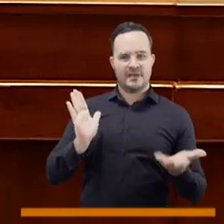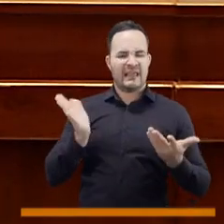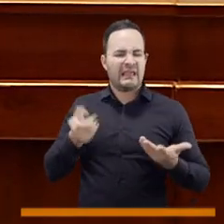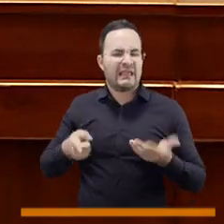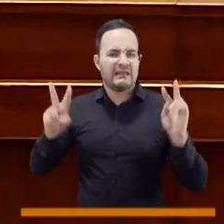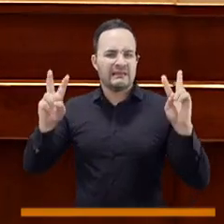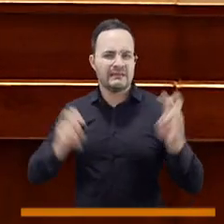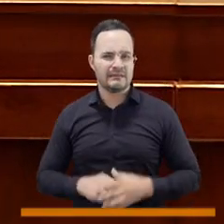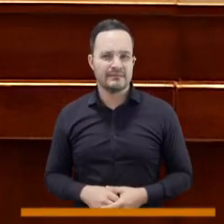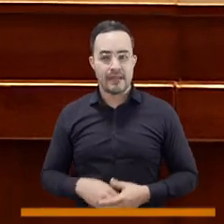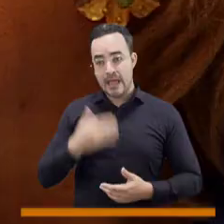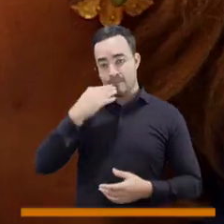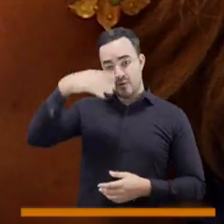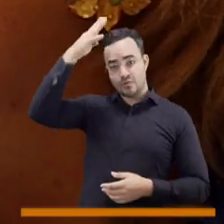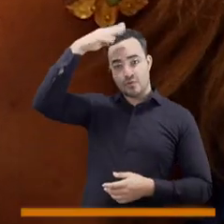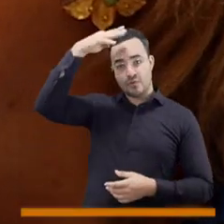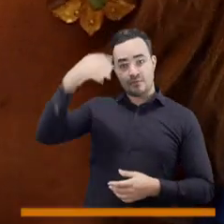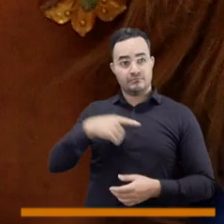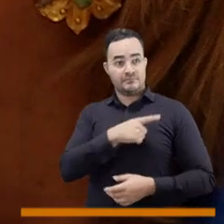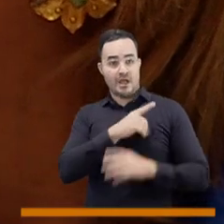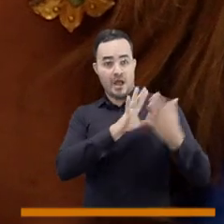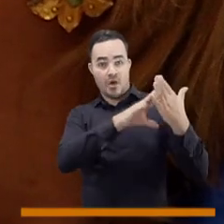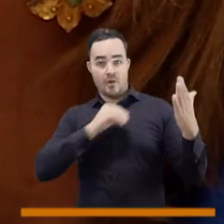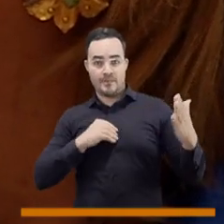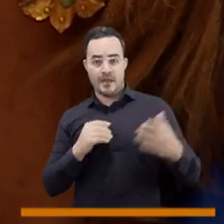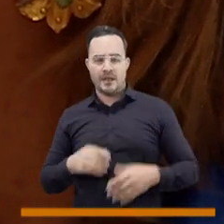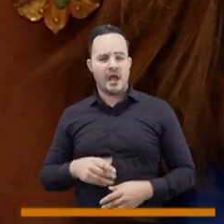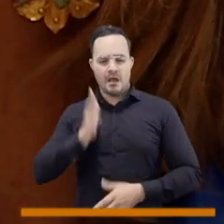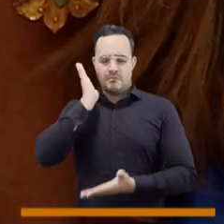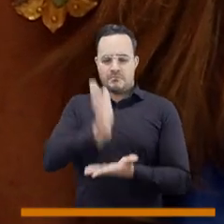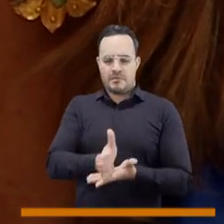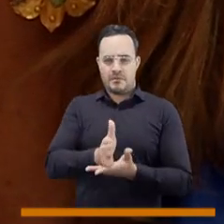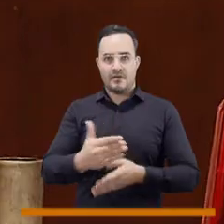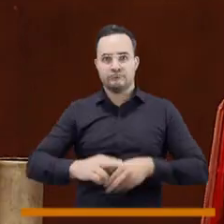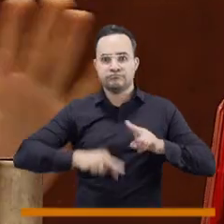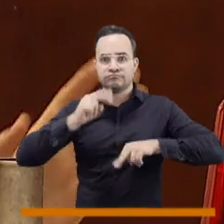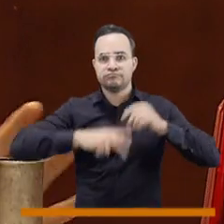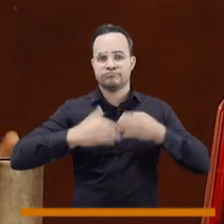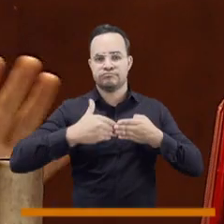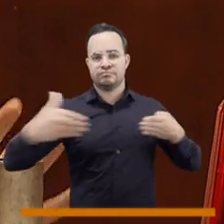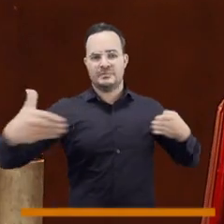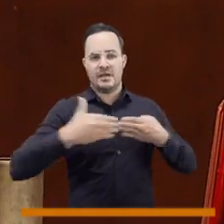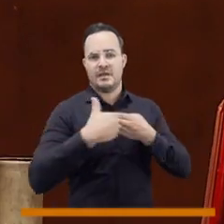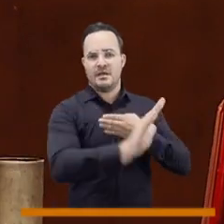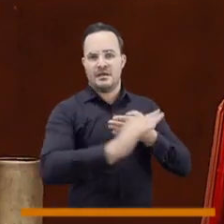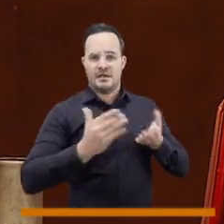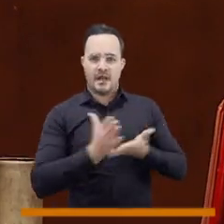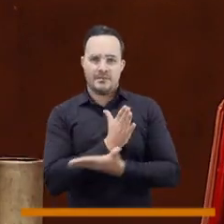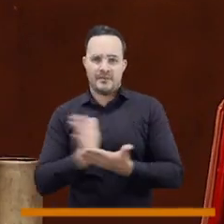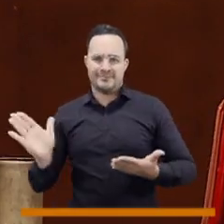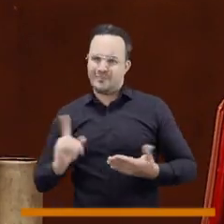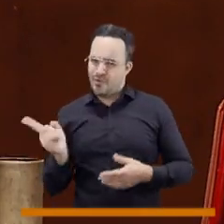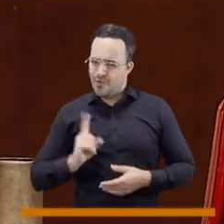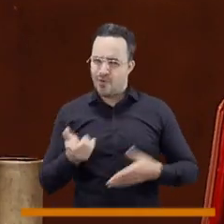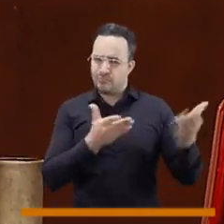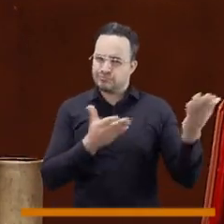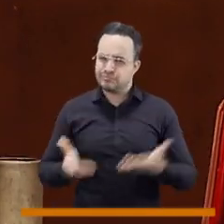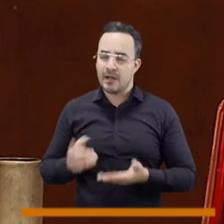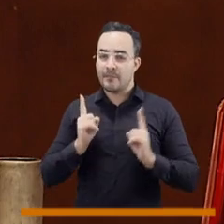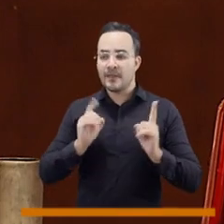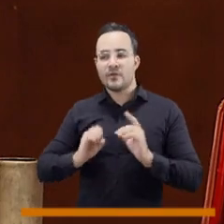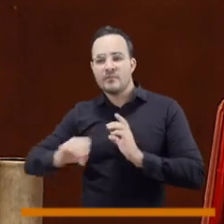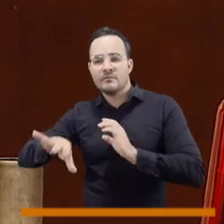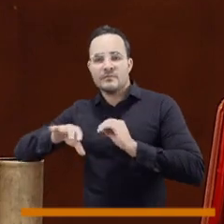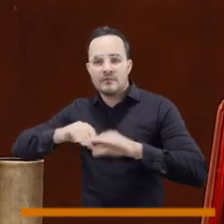no puede poner un gran muro a los Donald Trump diciendo a quiénes sí queremos y a quiénes no queremos, pero uno sí puede